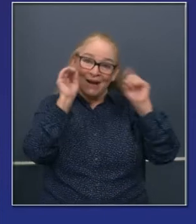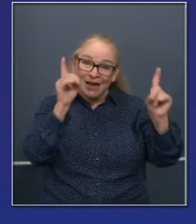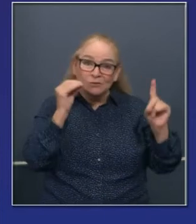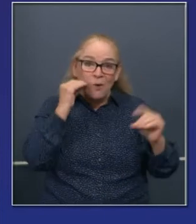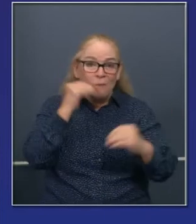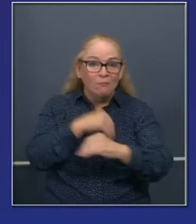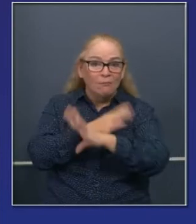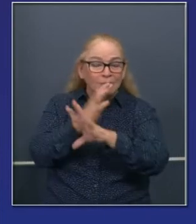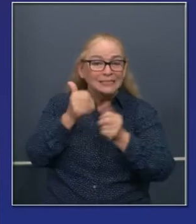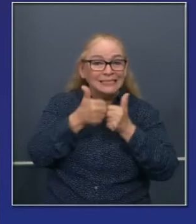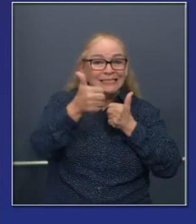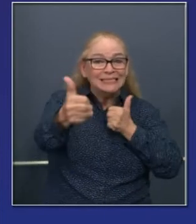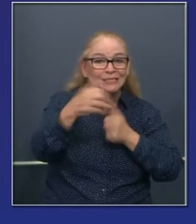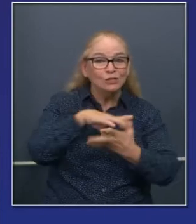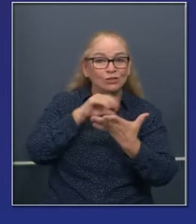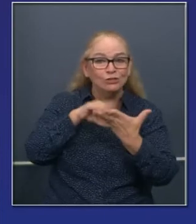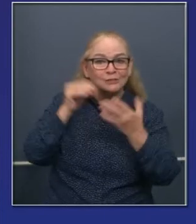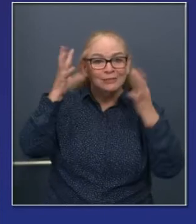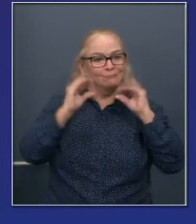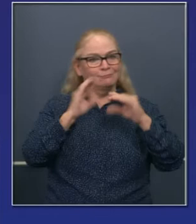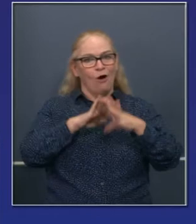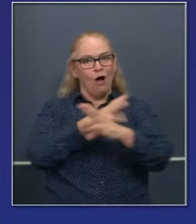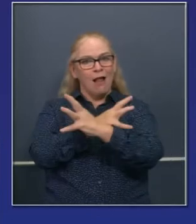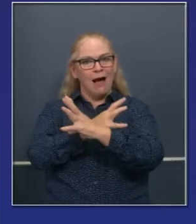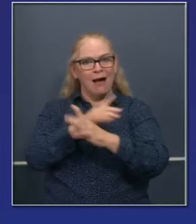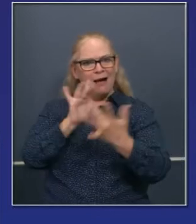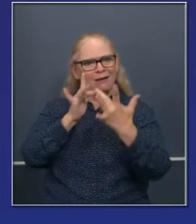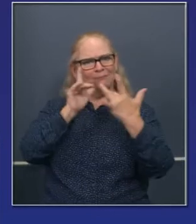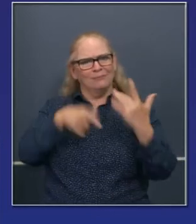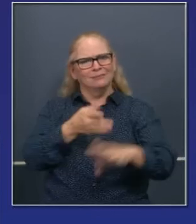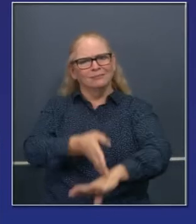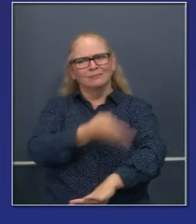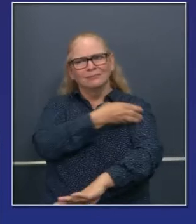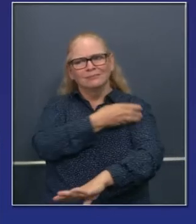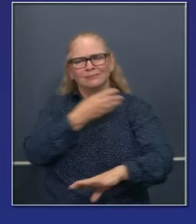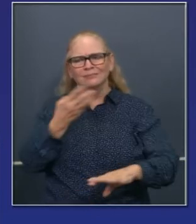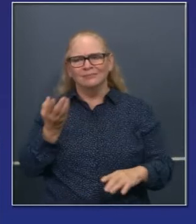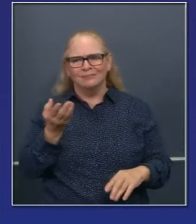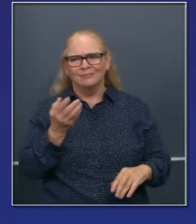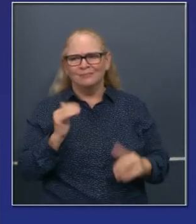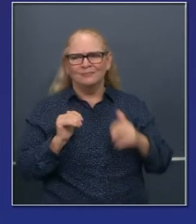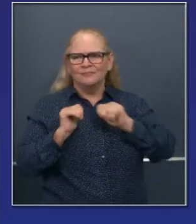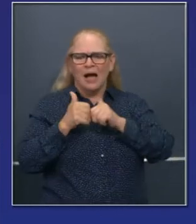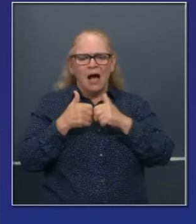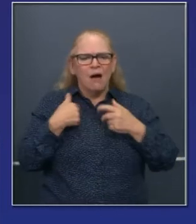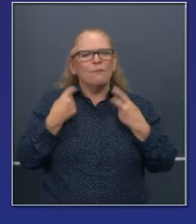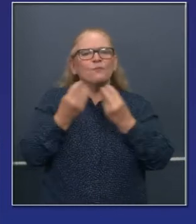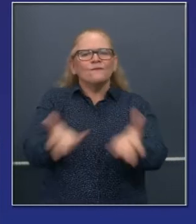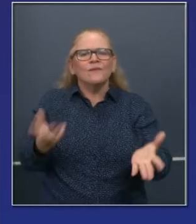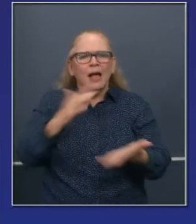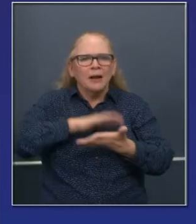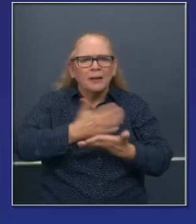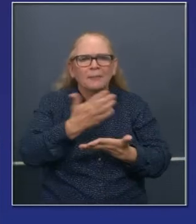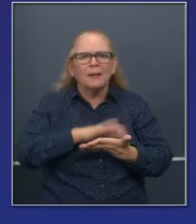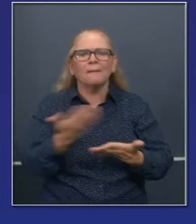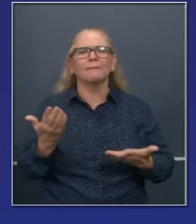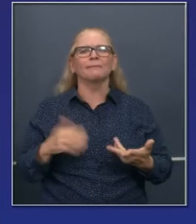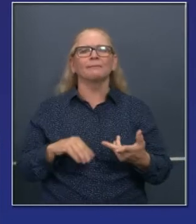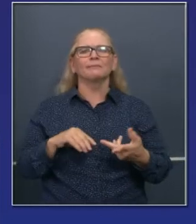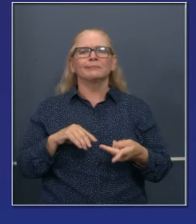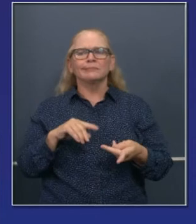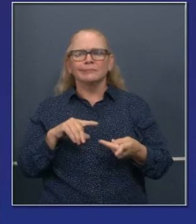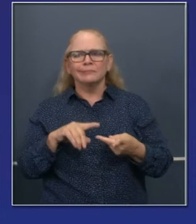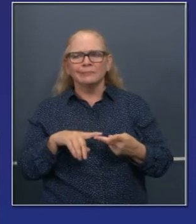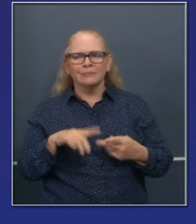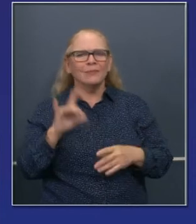educación. Es fundamental, pero también en cuanto a la economía. El acceso, por ejemplo, a tabletas, el acceso a